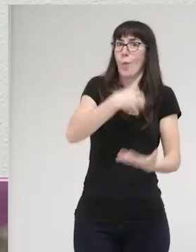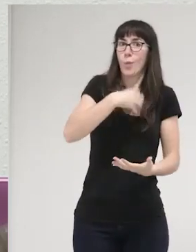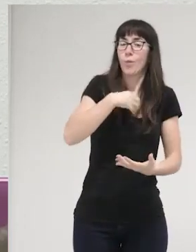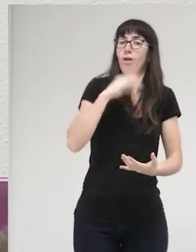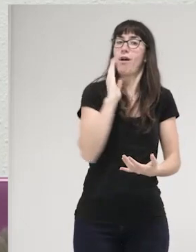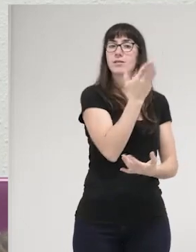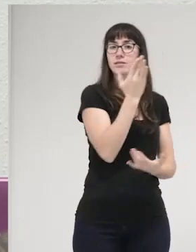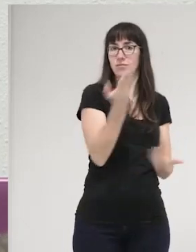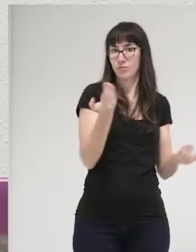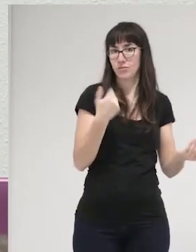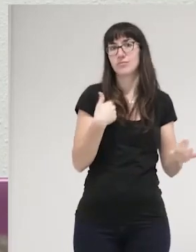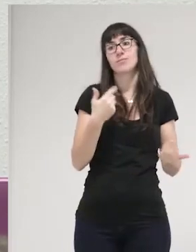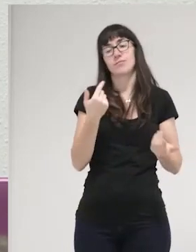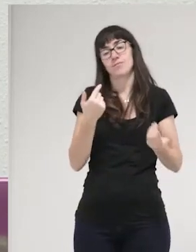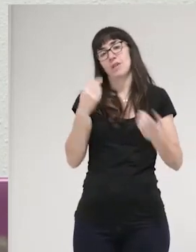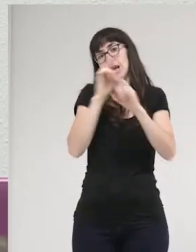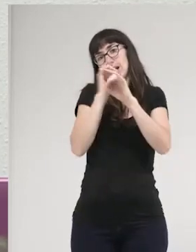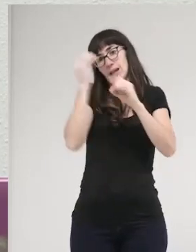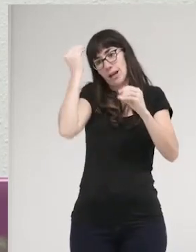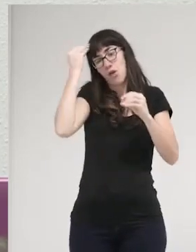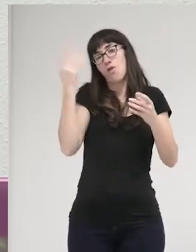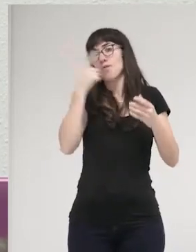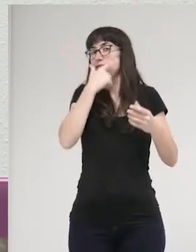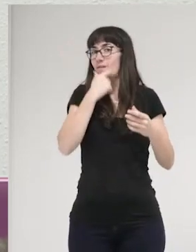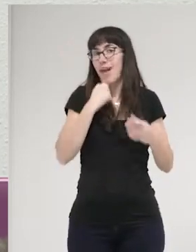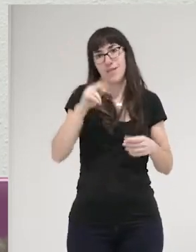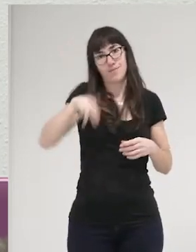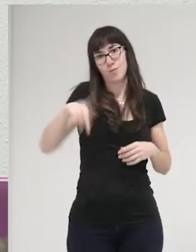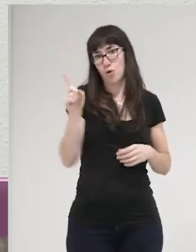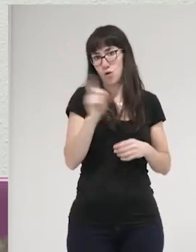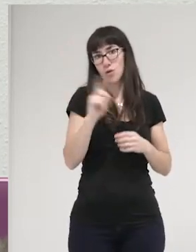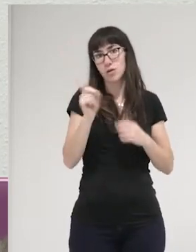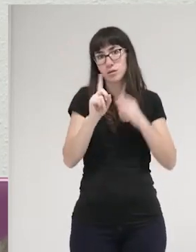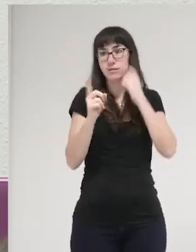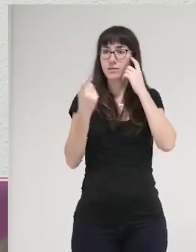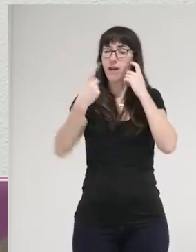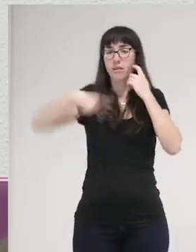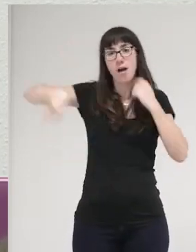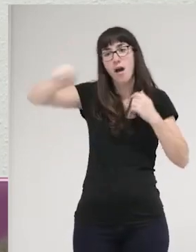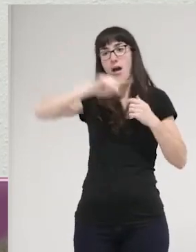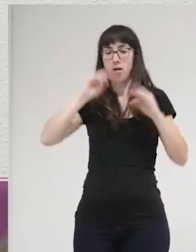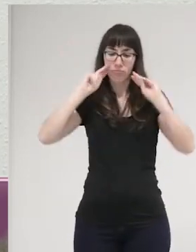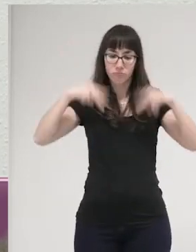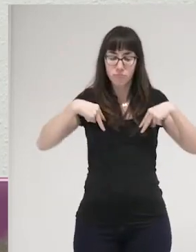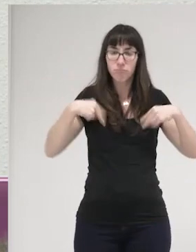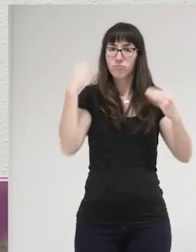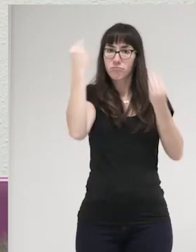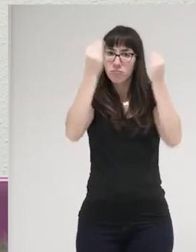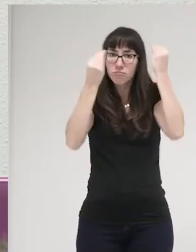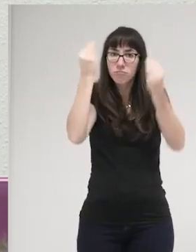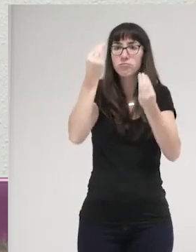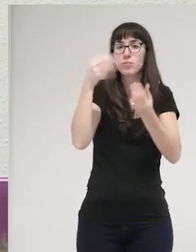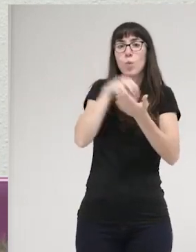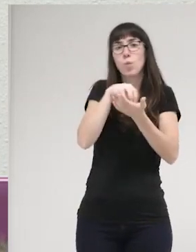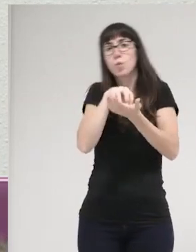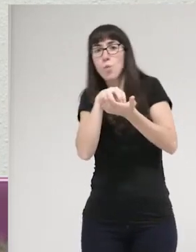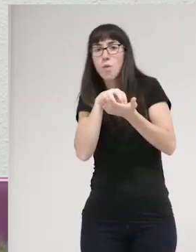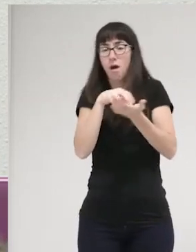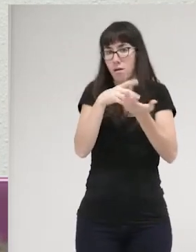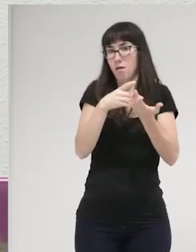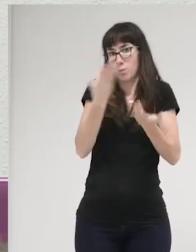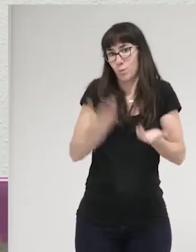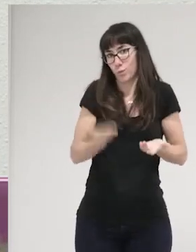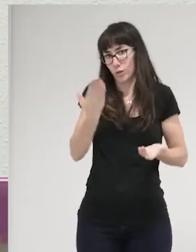pero sí que al menos la propuesta que nos requiere de ponernos en cuestión o de estar en esos espacios más inciertos.